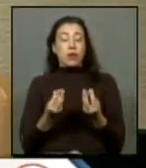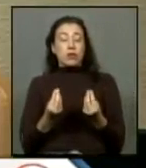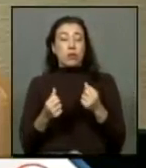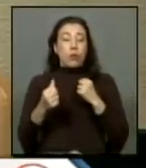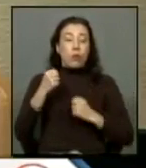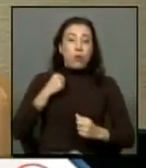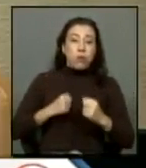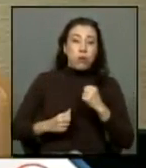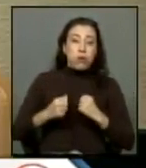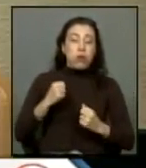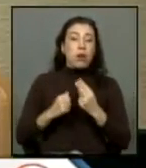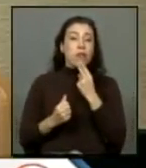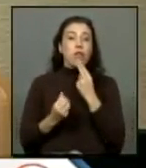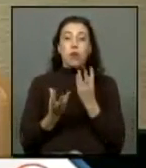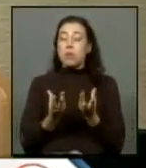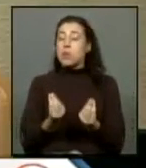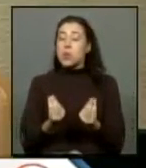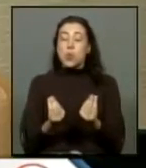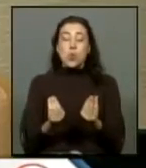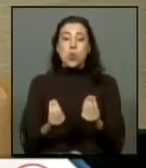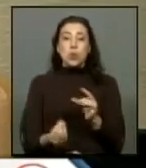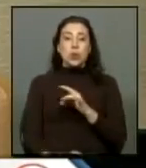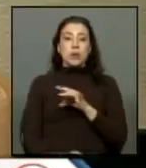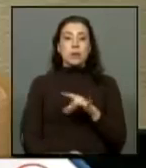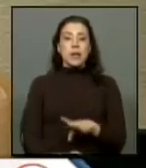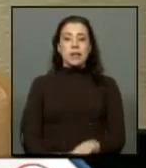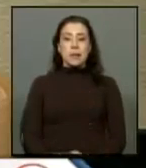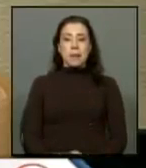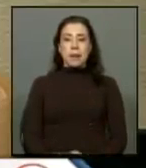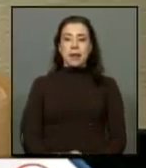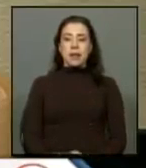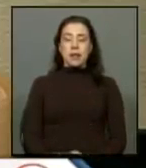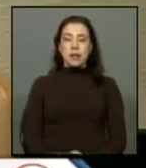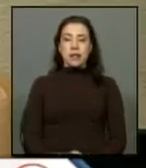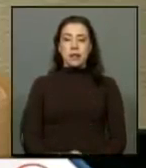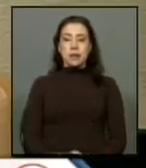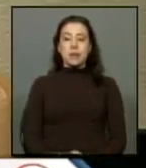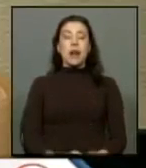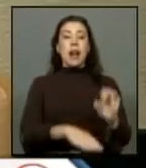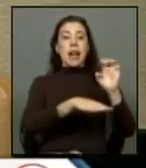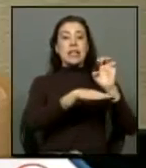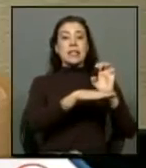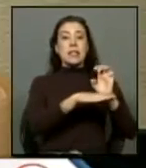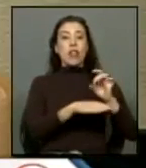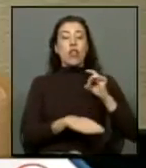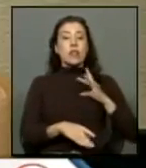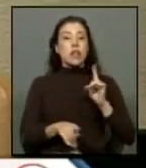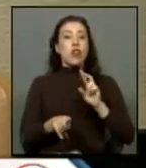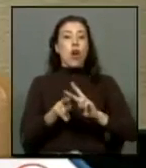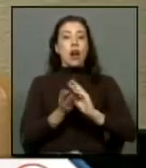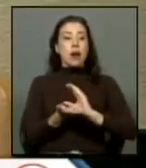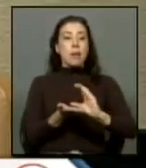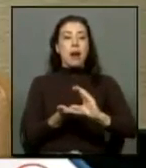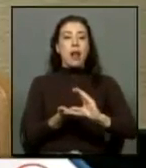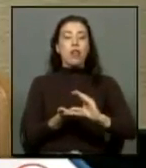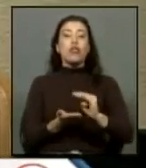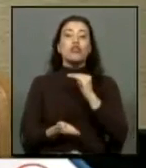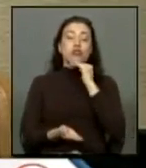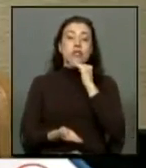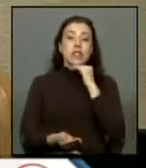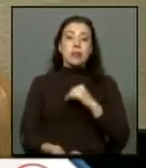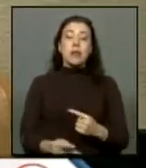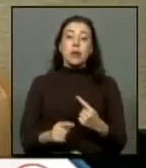sometidos miles de chilenos y que el Estado de Chile no ha reparado suficientemente y por